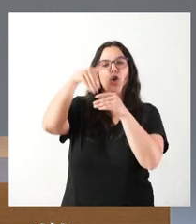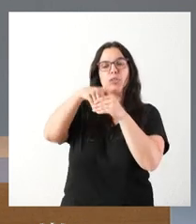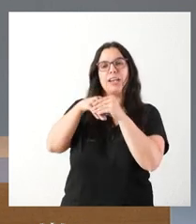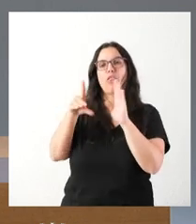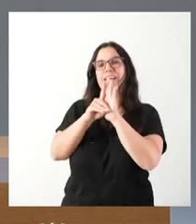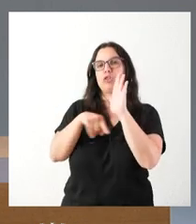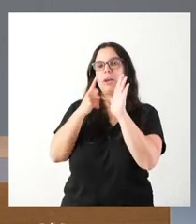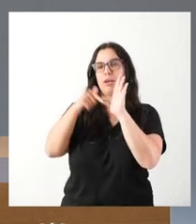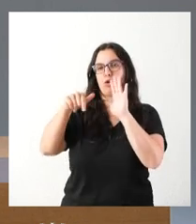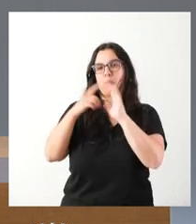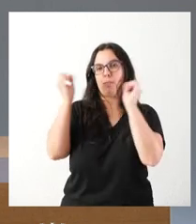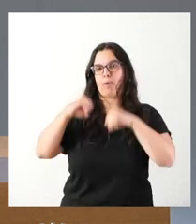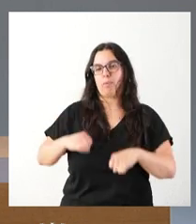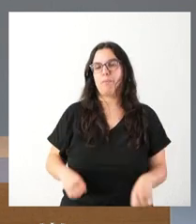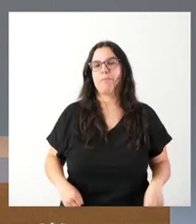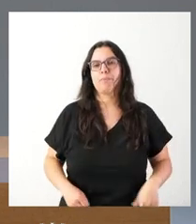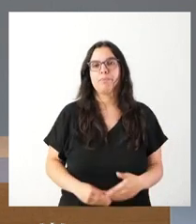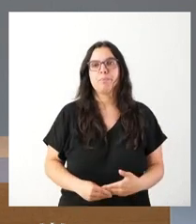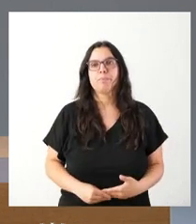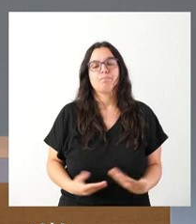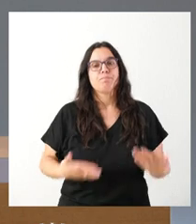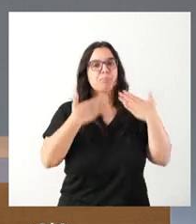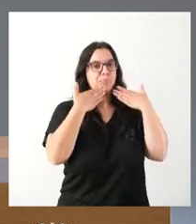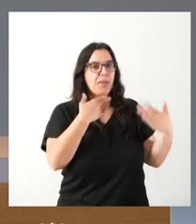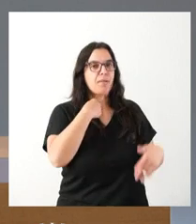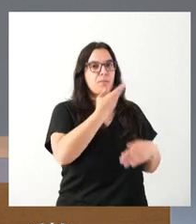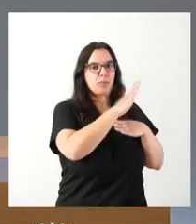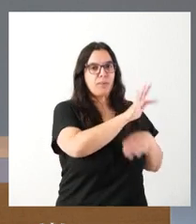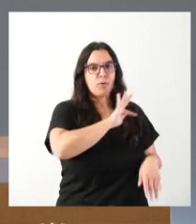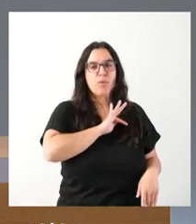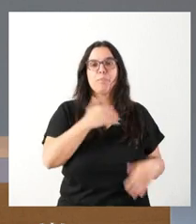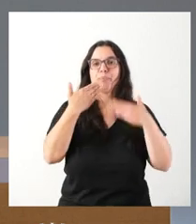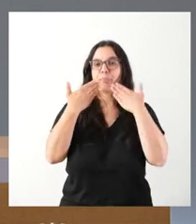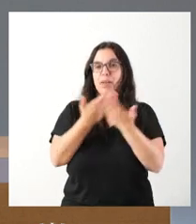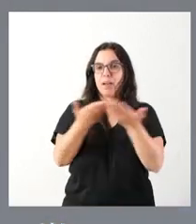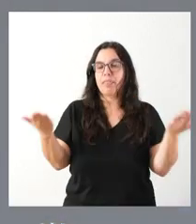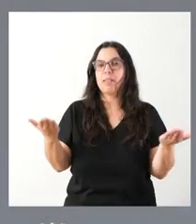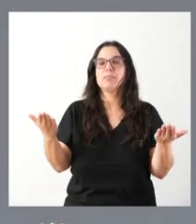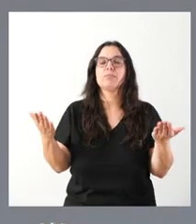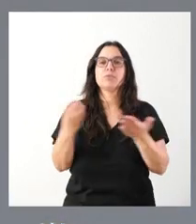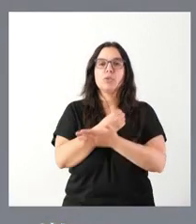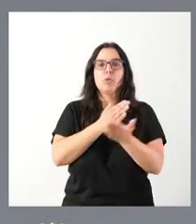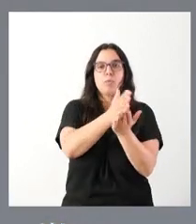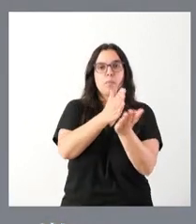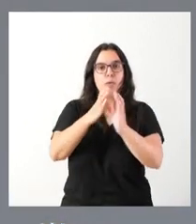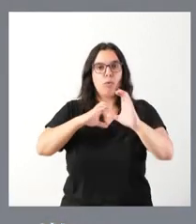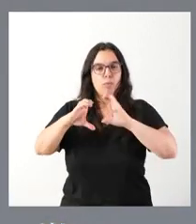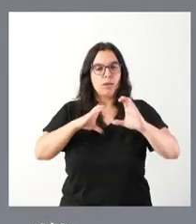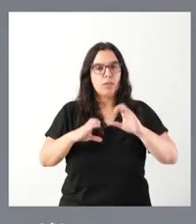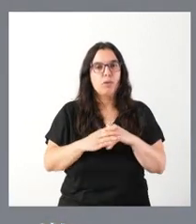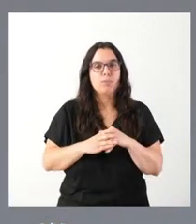que hemos aprobado esta mañana en el Consejo de Gobierno. Muchas gracias. Gracias, portavoz. Y muchísimas gracias a todos los medios de comunicación.